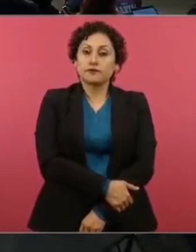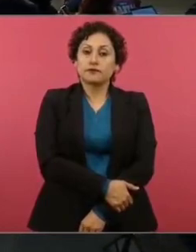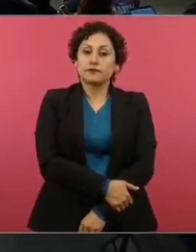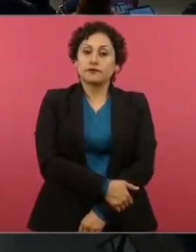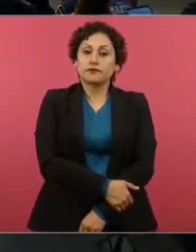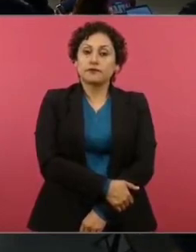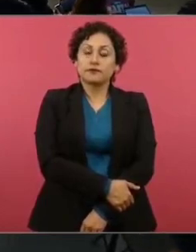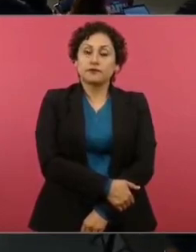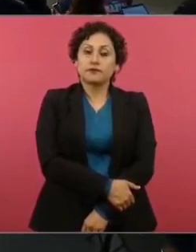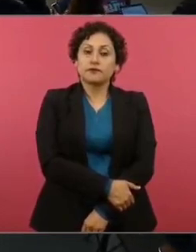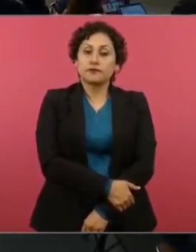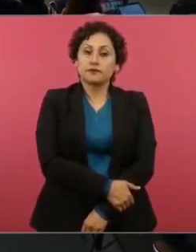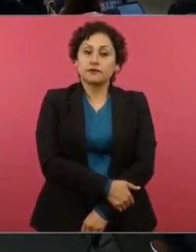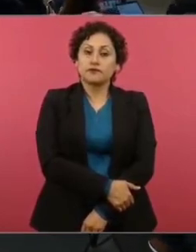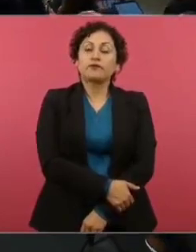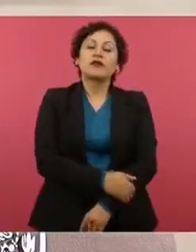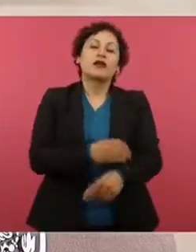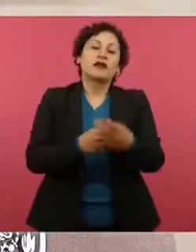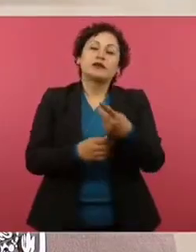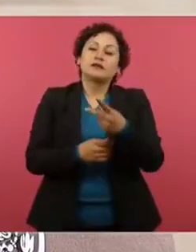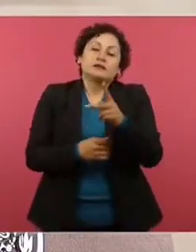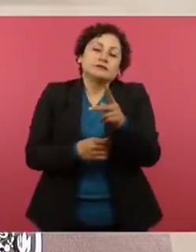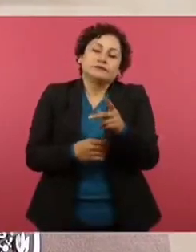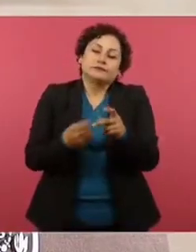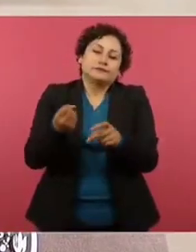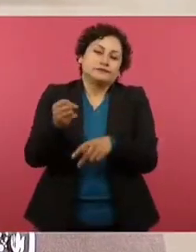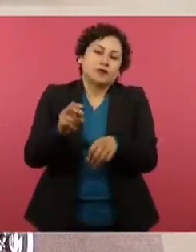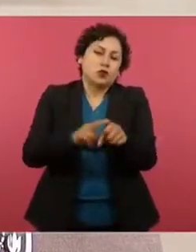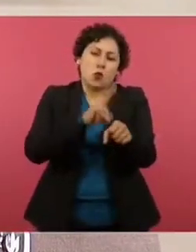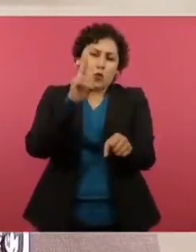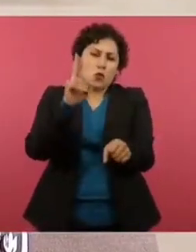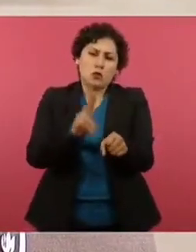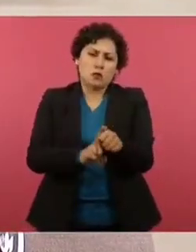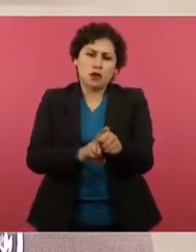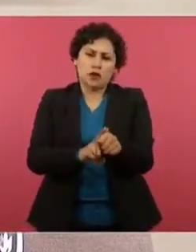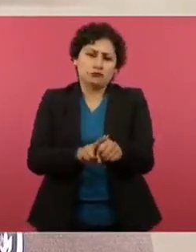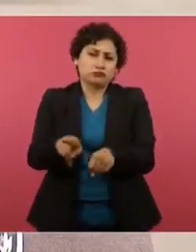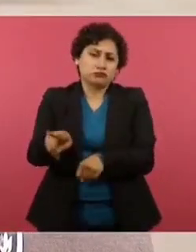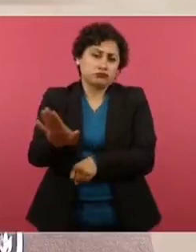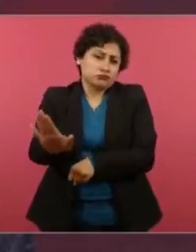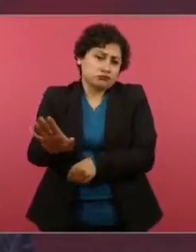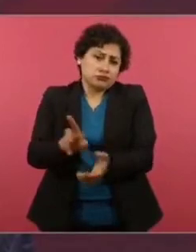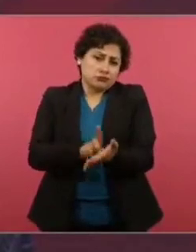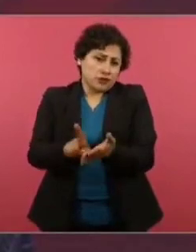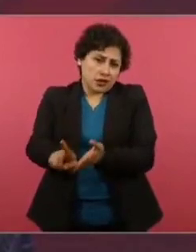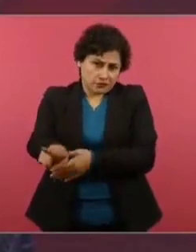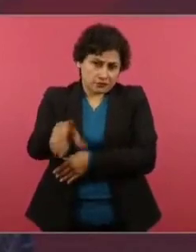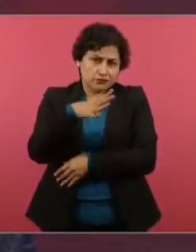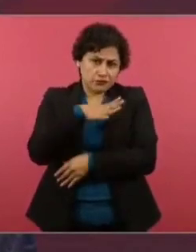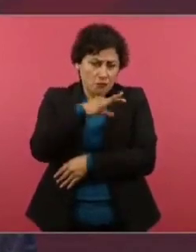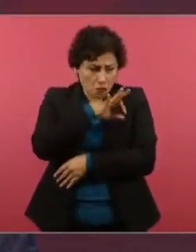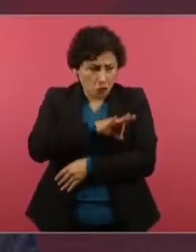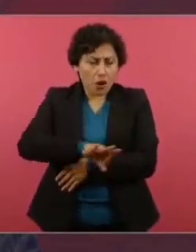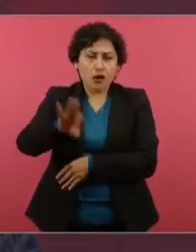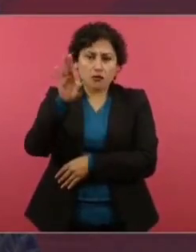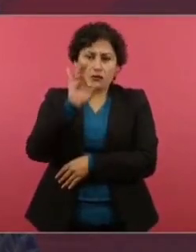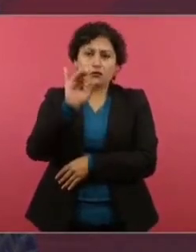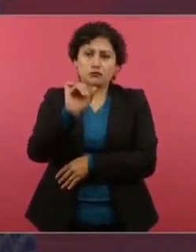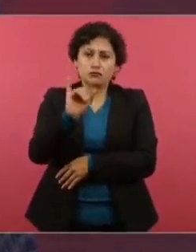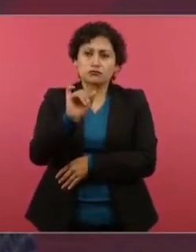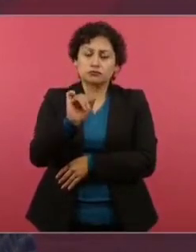normal y además tiene el derecho de hacerlo y hay la